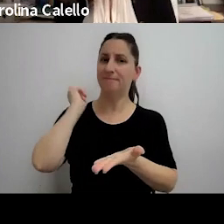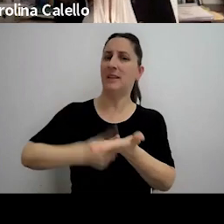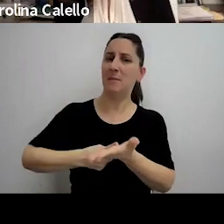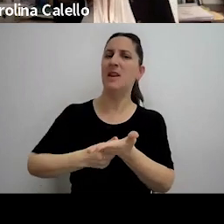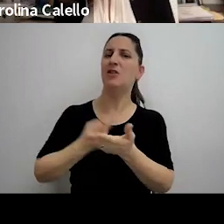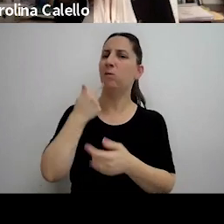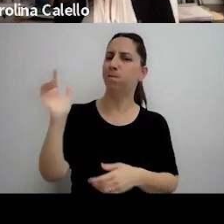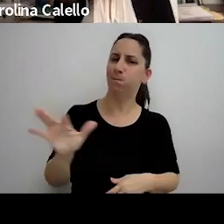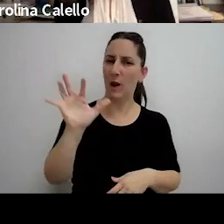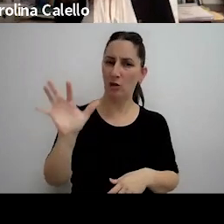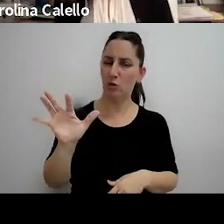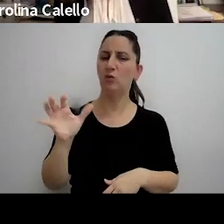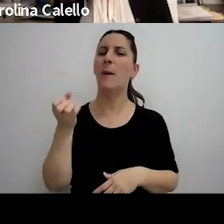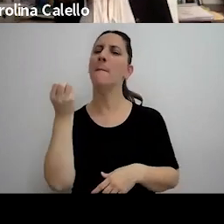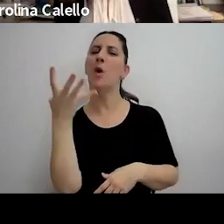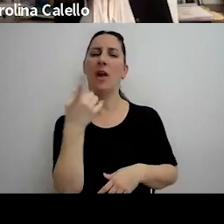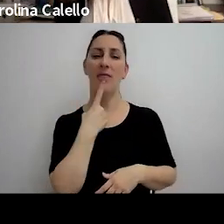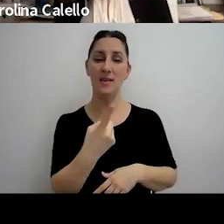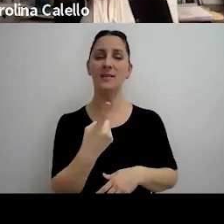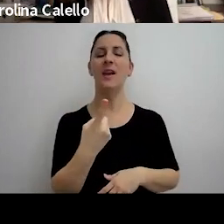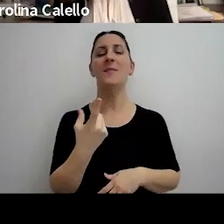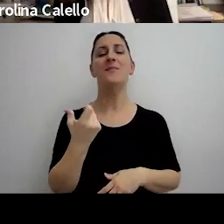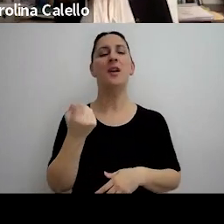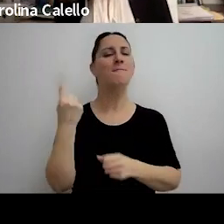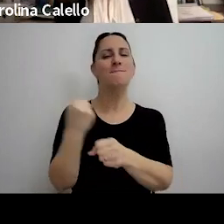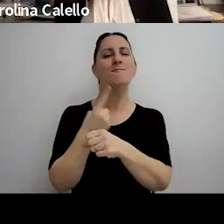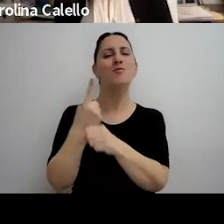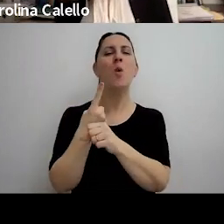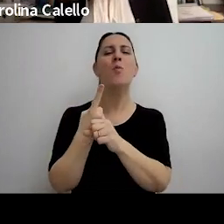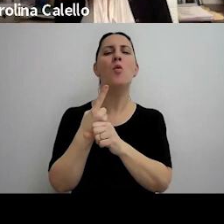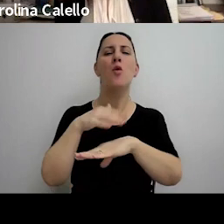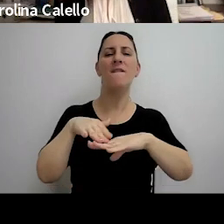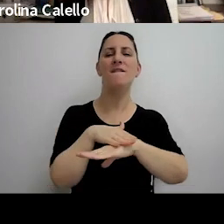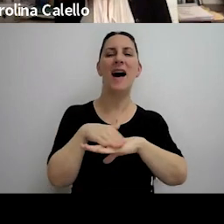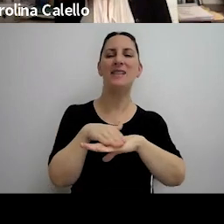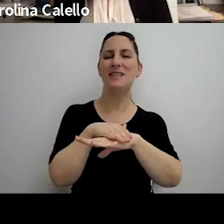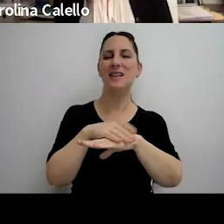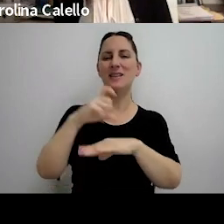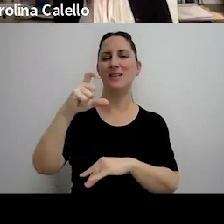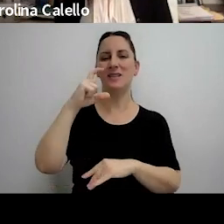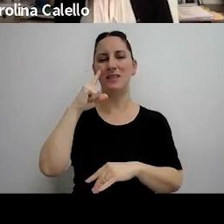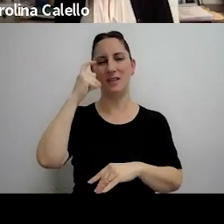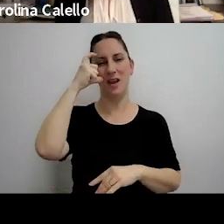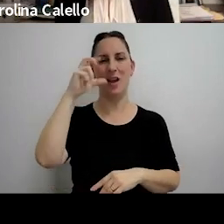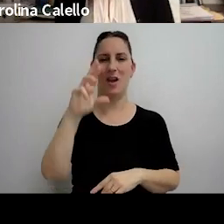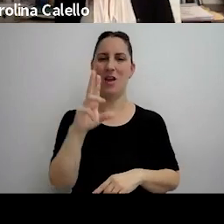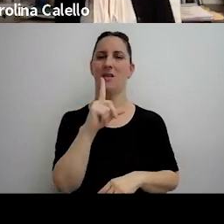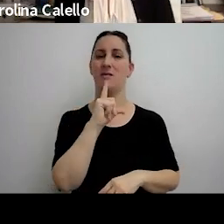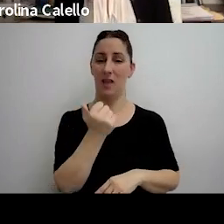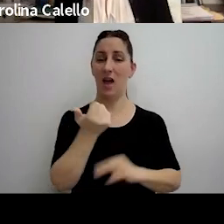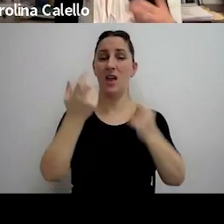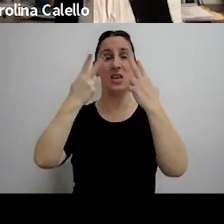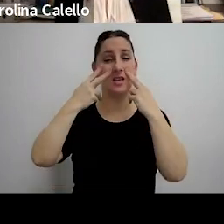porque dice que no había podido hacerla sobre base cierta y en la causa penal